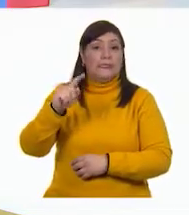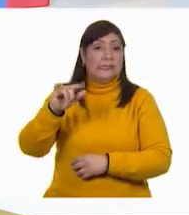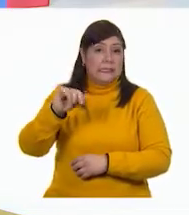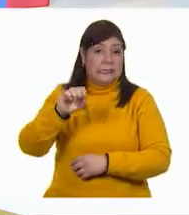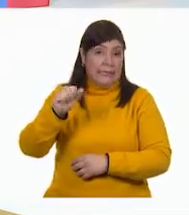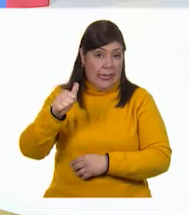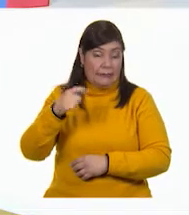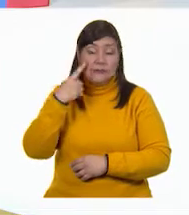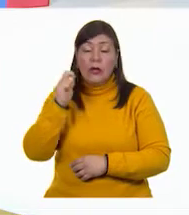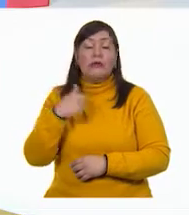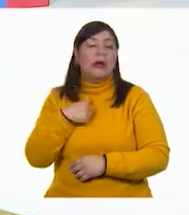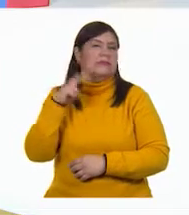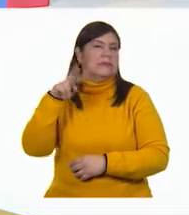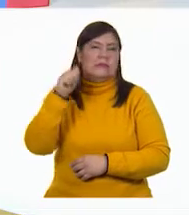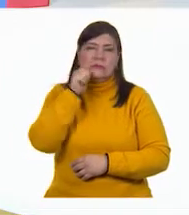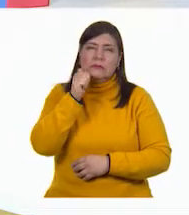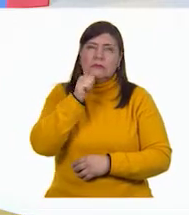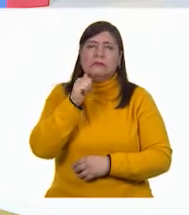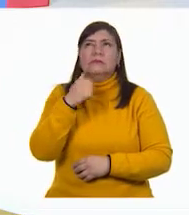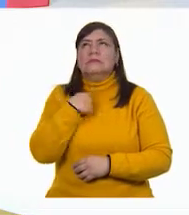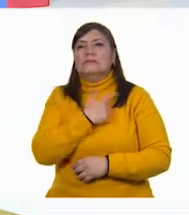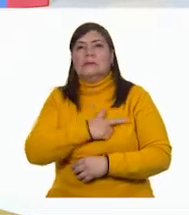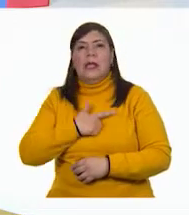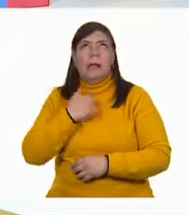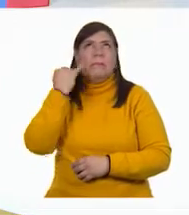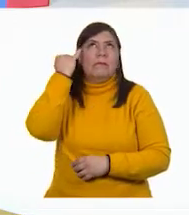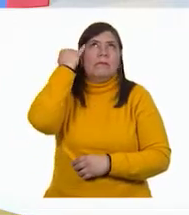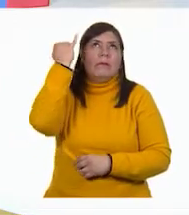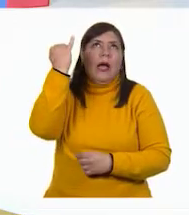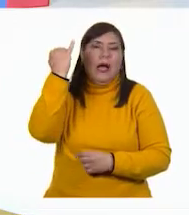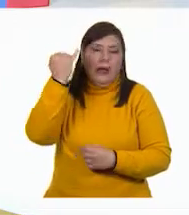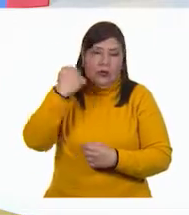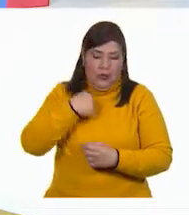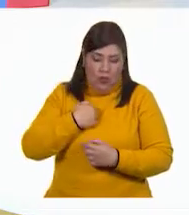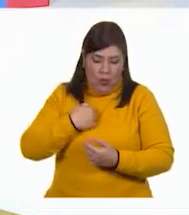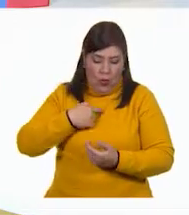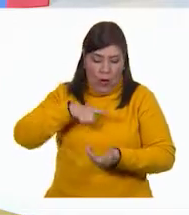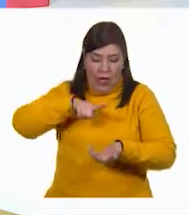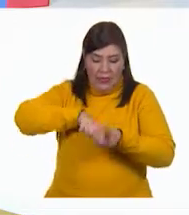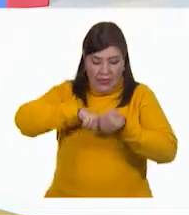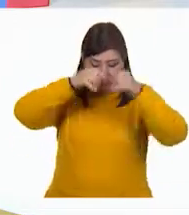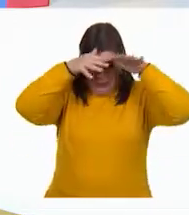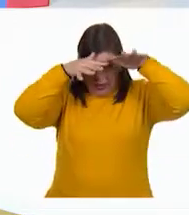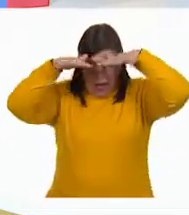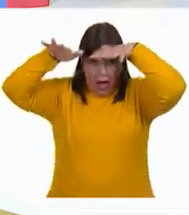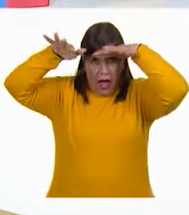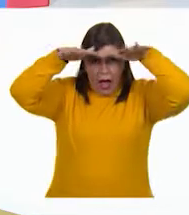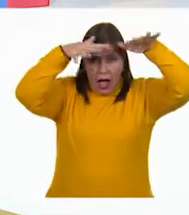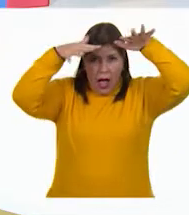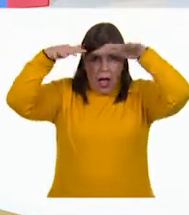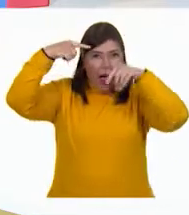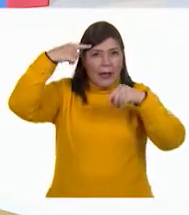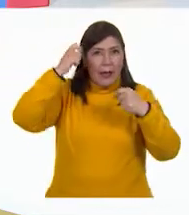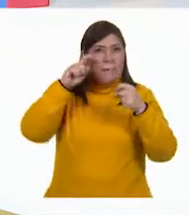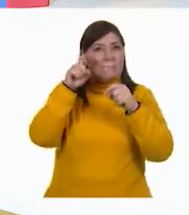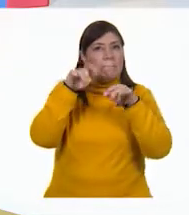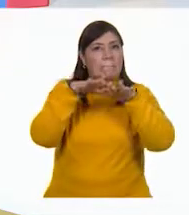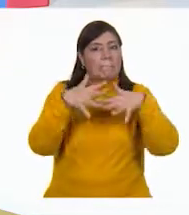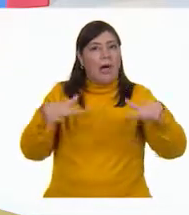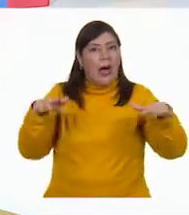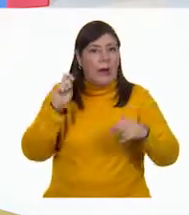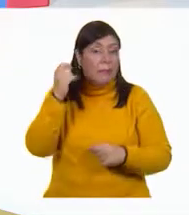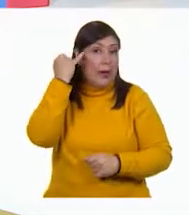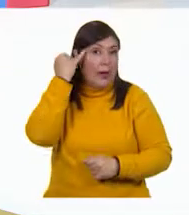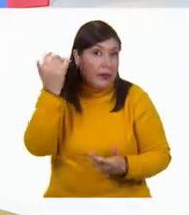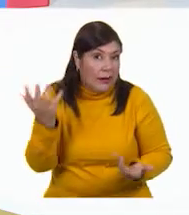porque imaginarme, tener el mar en el pensamiento, ¿se imaginan? Bueno,